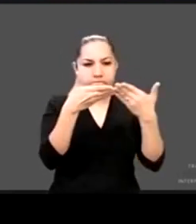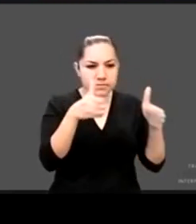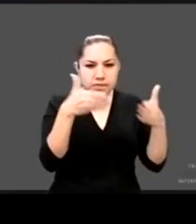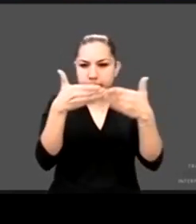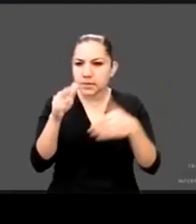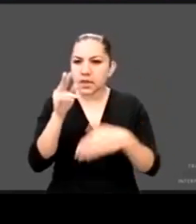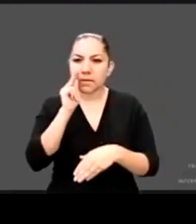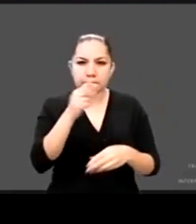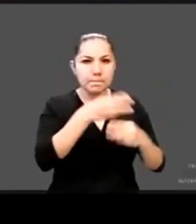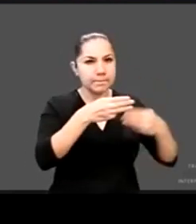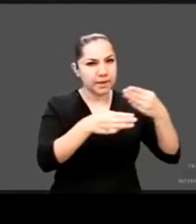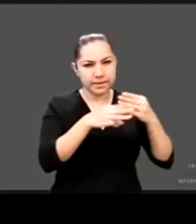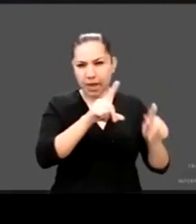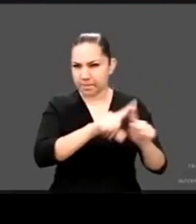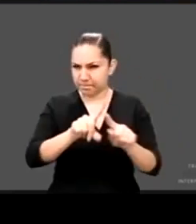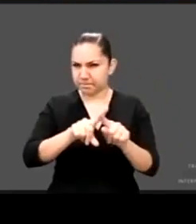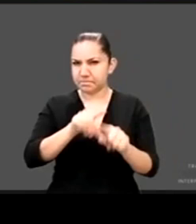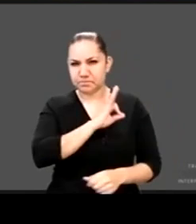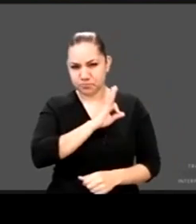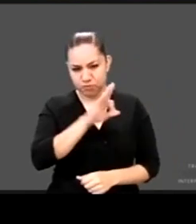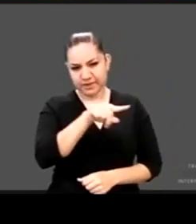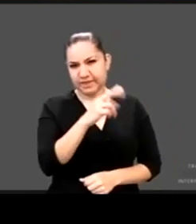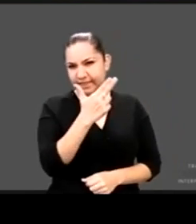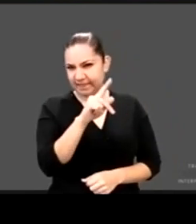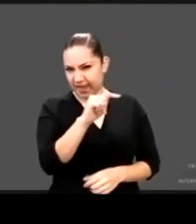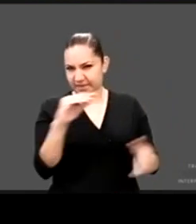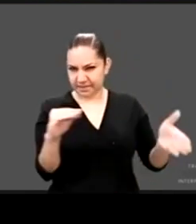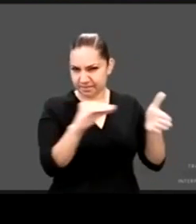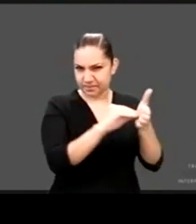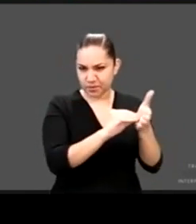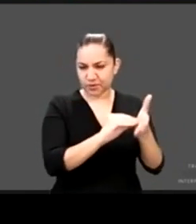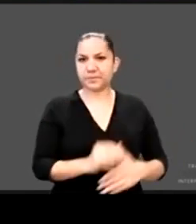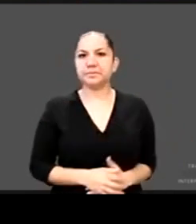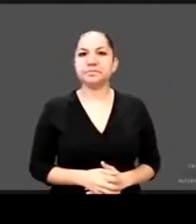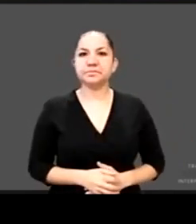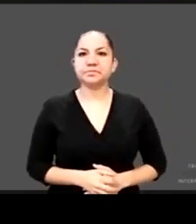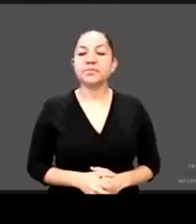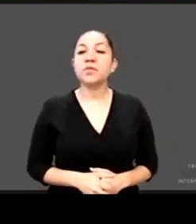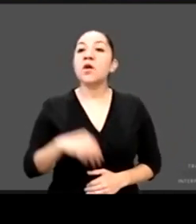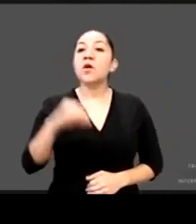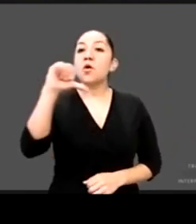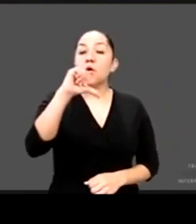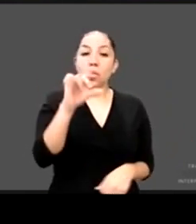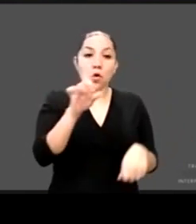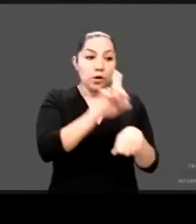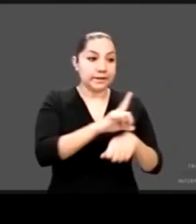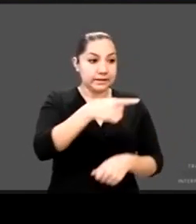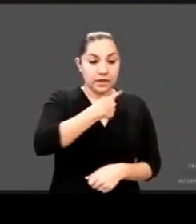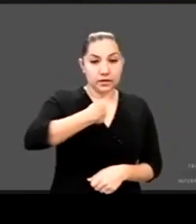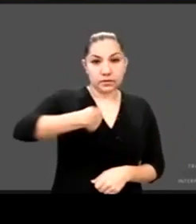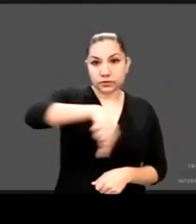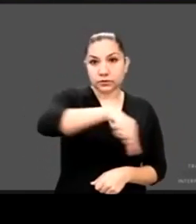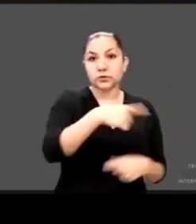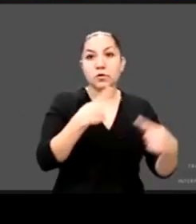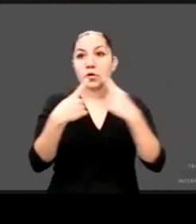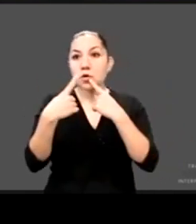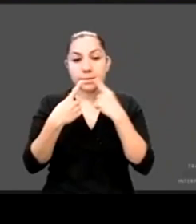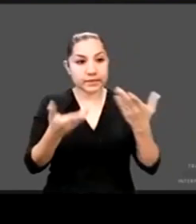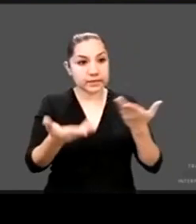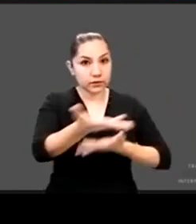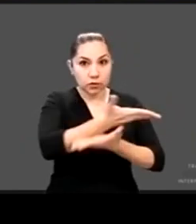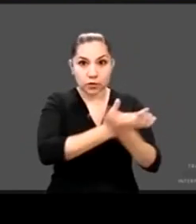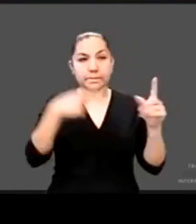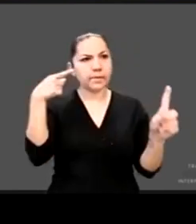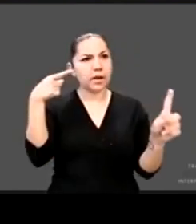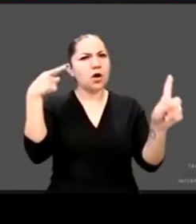Bueno, el objetivo de este conversatorio es visibilizar los riesgos